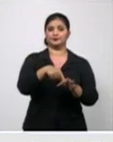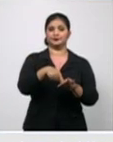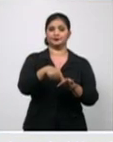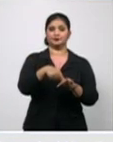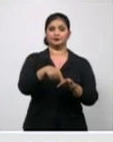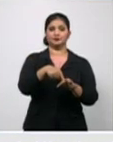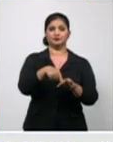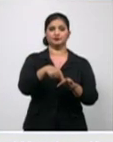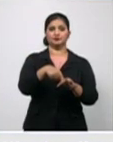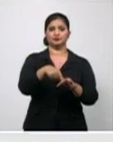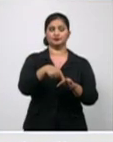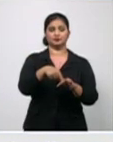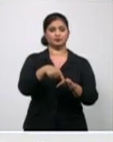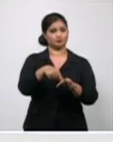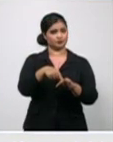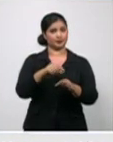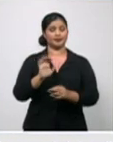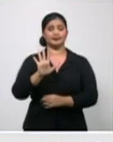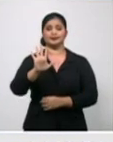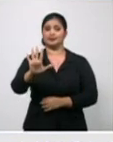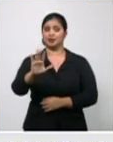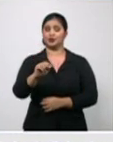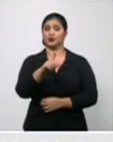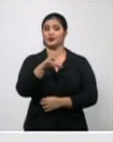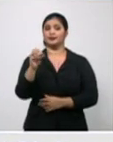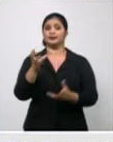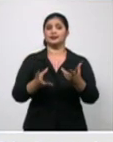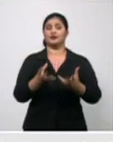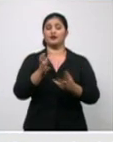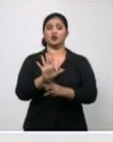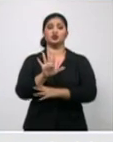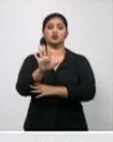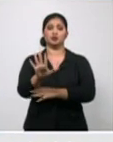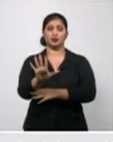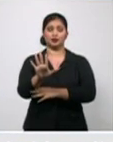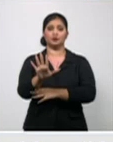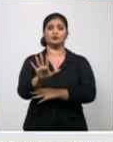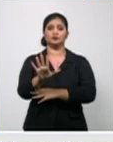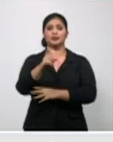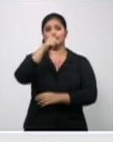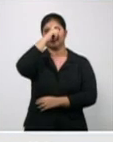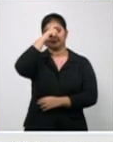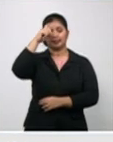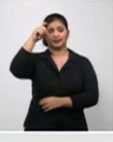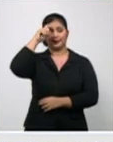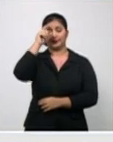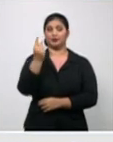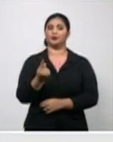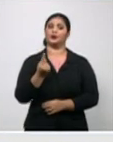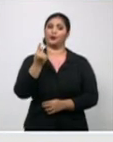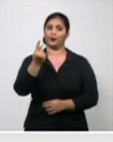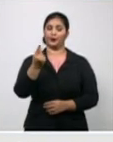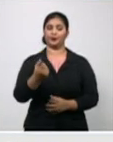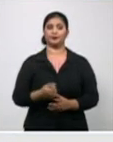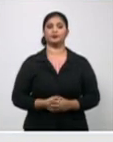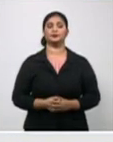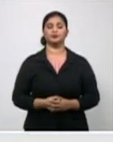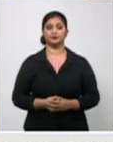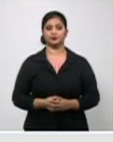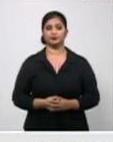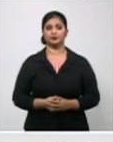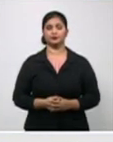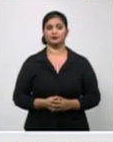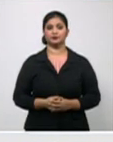de la Juventud 5, Cienfuegos 5 y Santiespíritus 1. De este